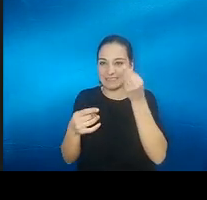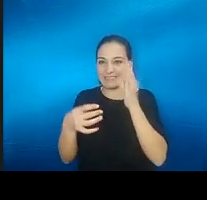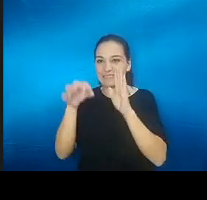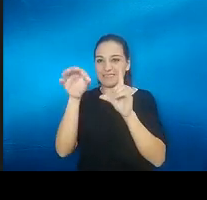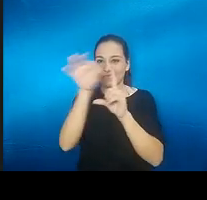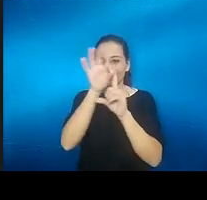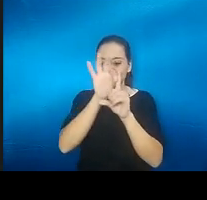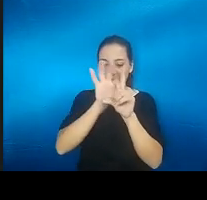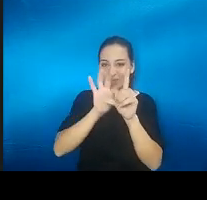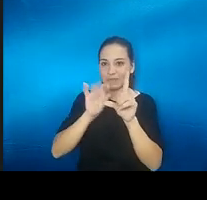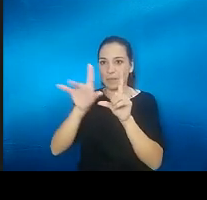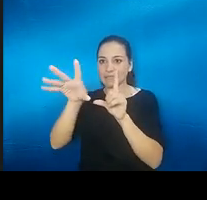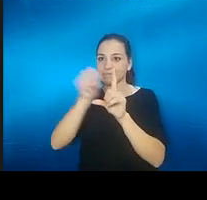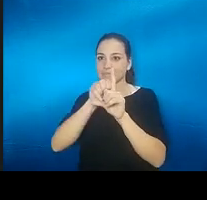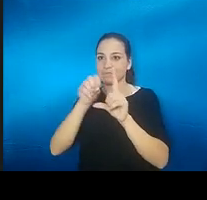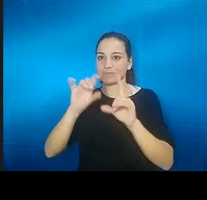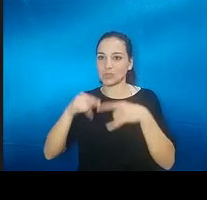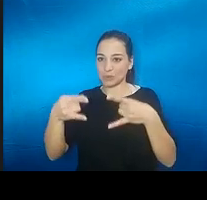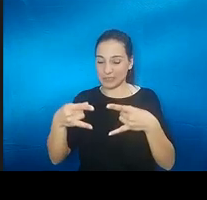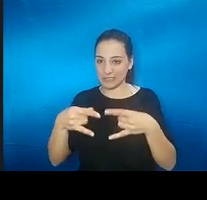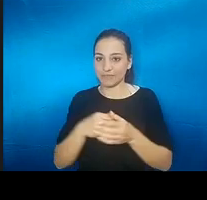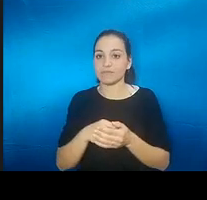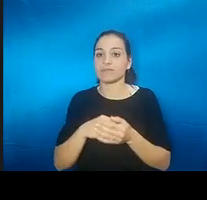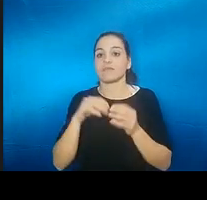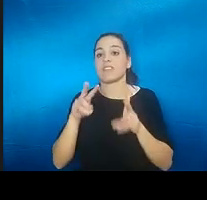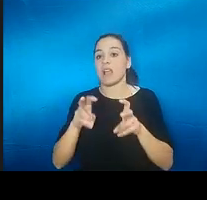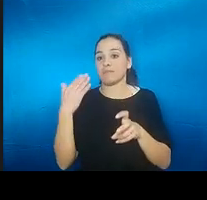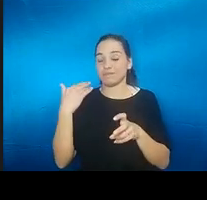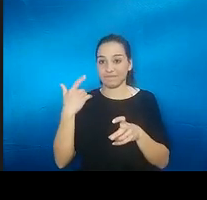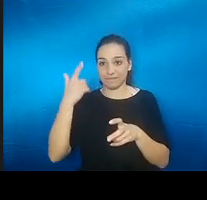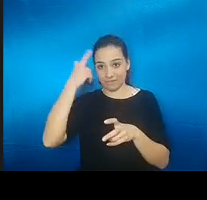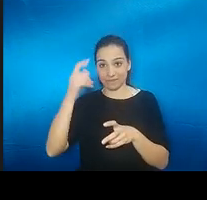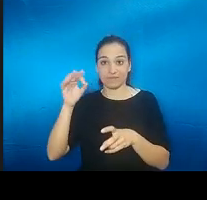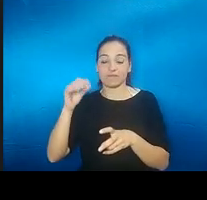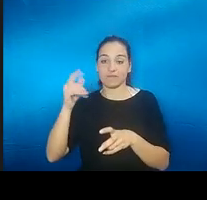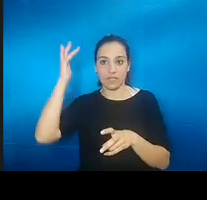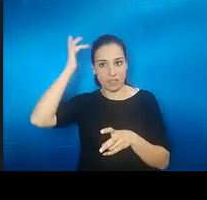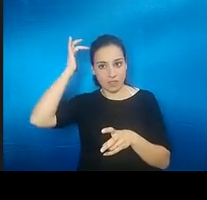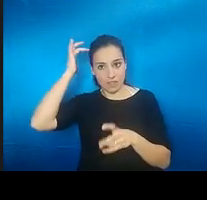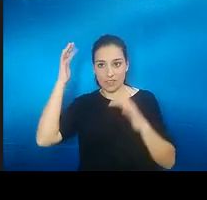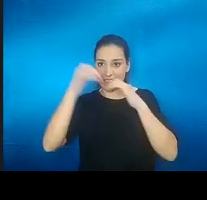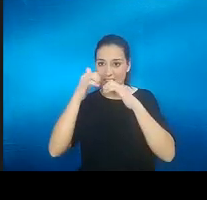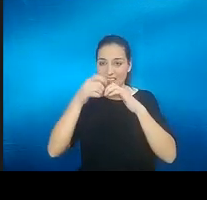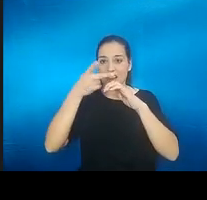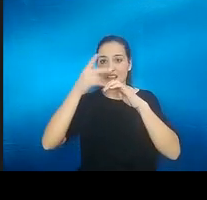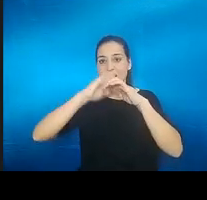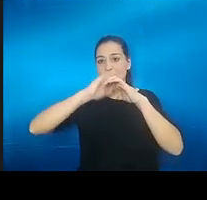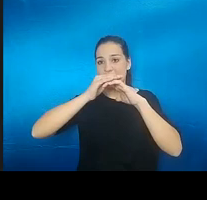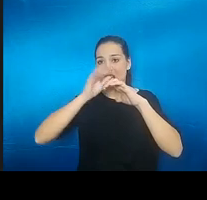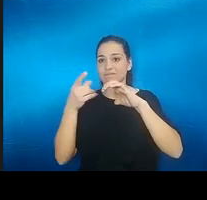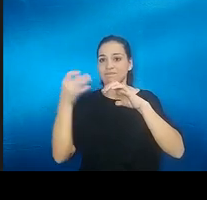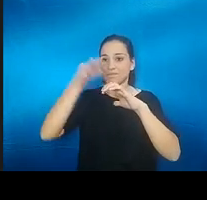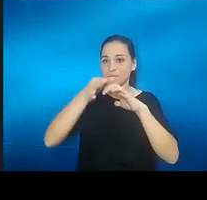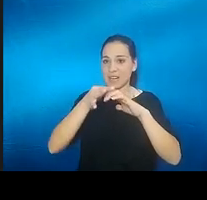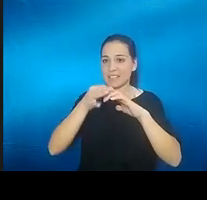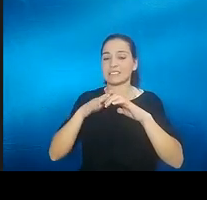estudios primarios los problemas que surgieron con los implantes de tronco cerebral que son implantes para personas que no tienen nervio auditivo sino que directamente